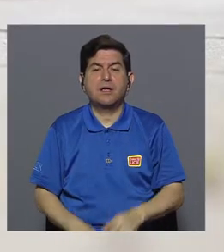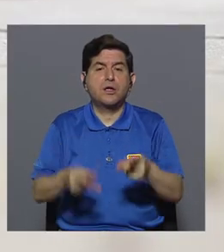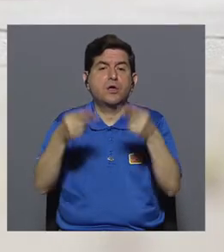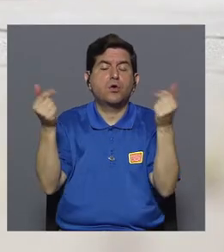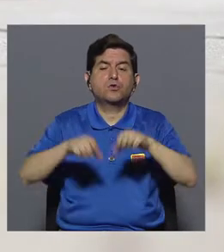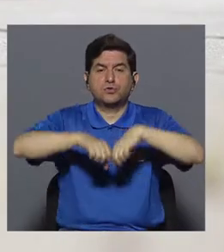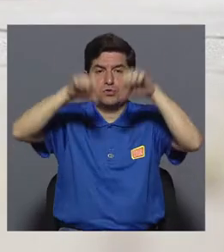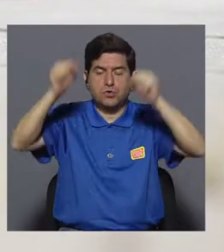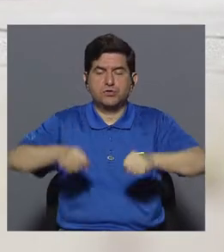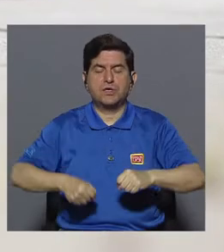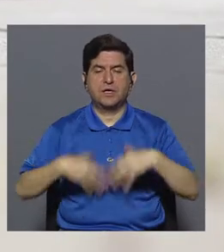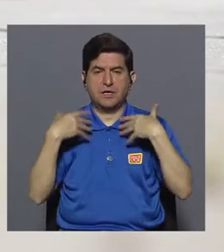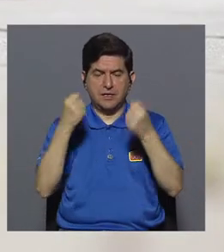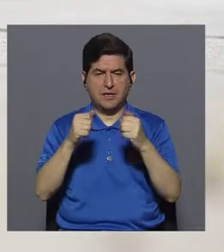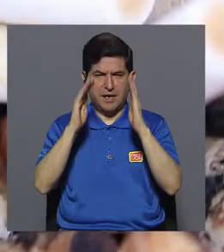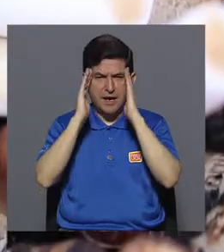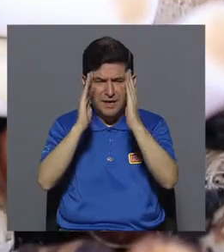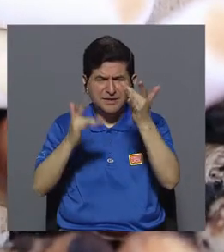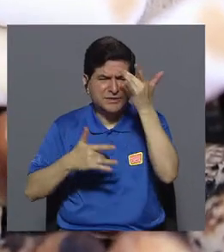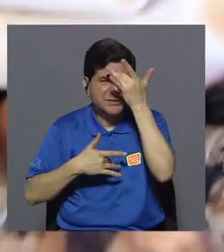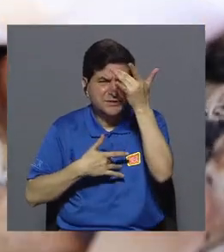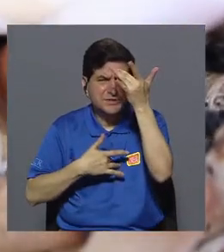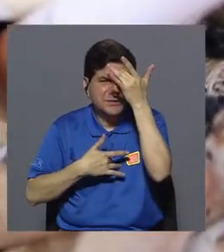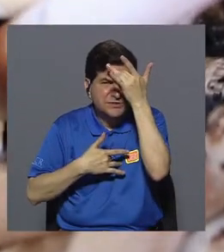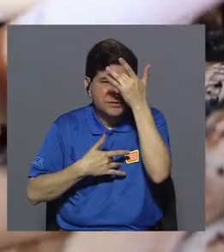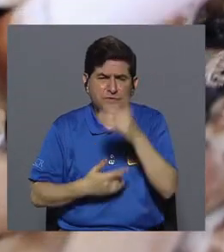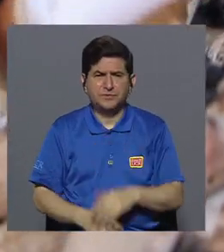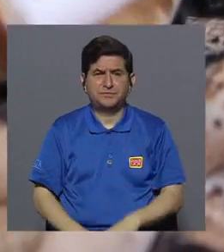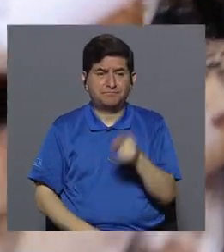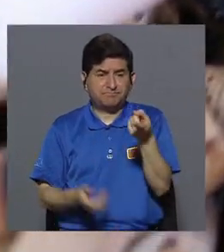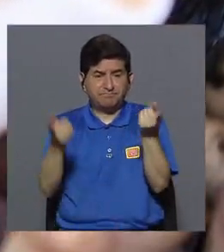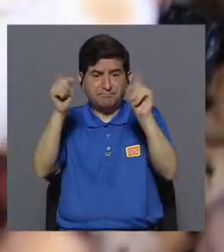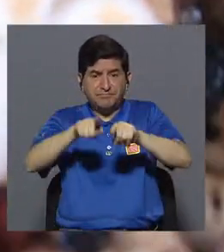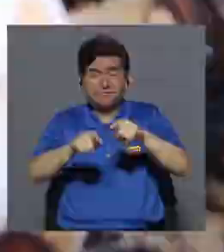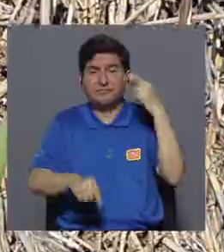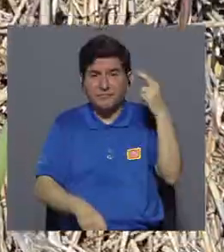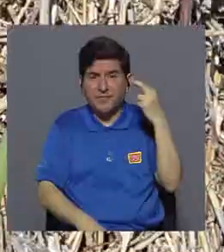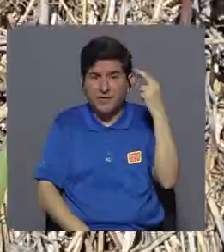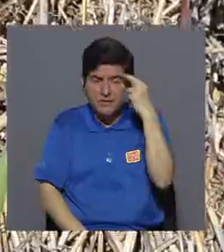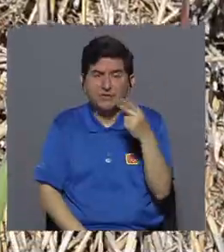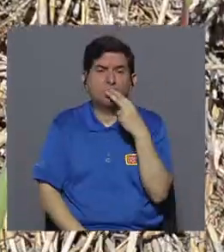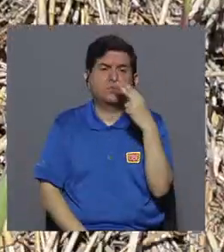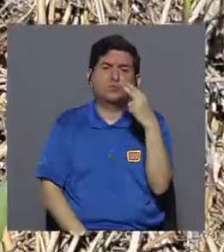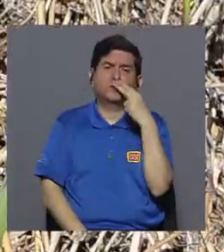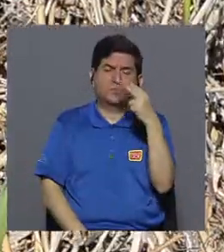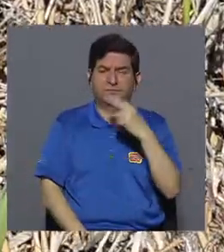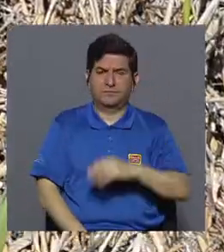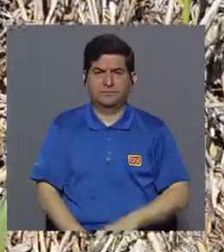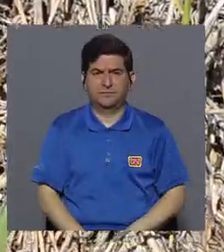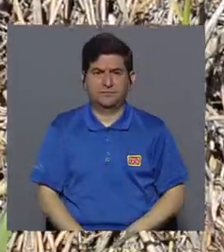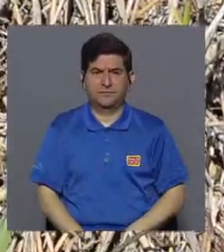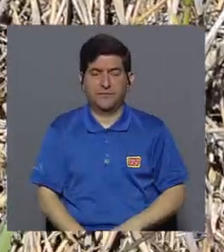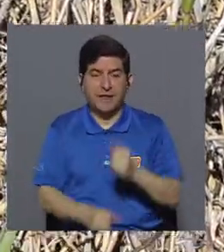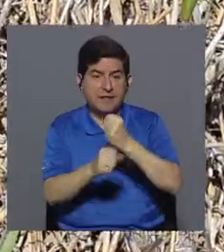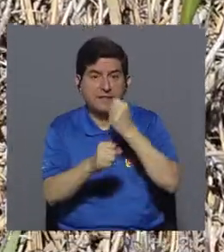costos para el sistema de salud al tener que tratar enfermedades que son provocadas por el fumado.